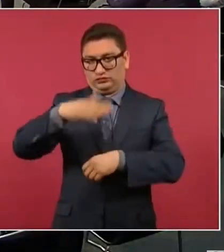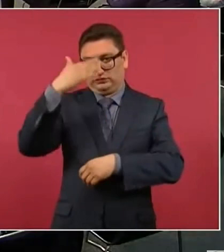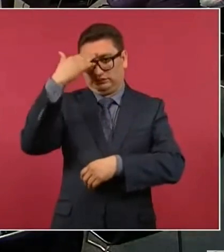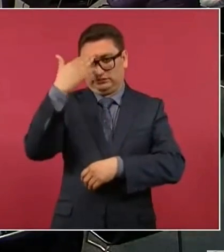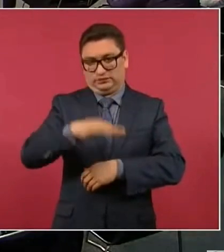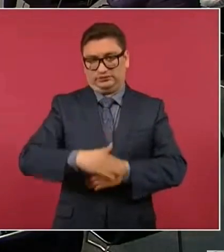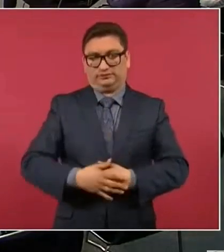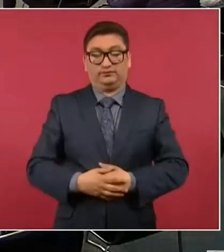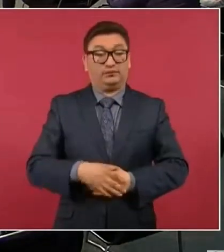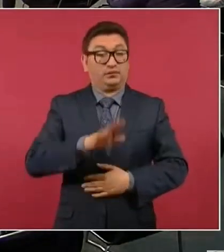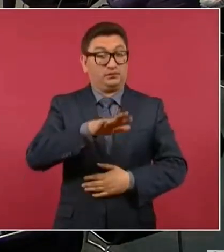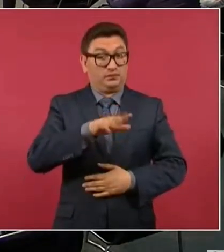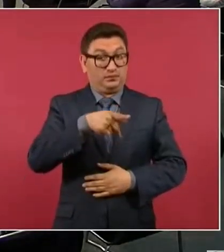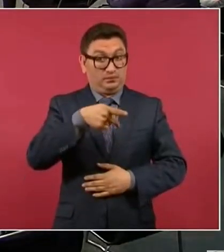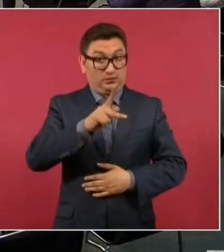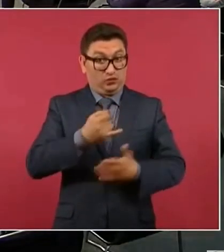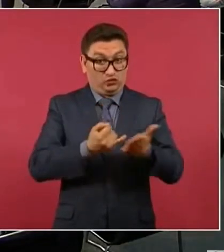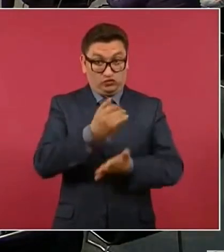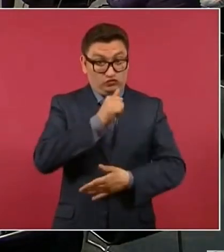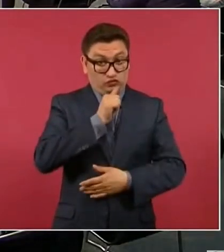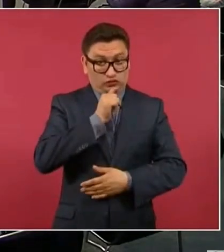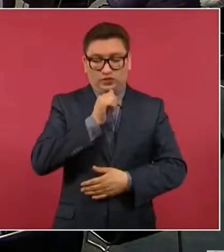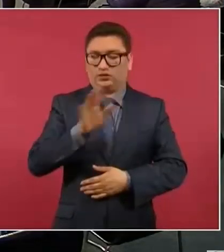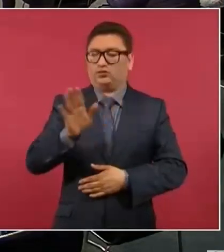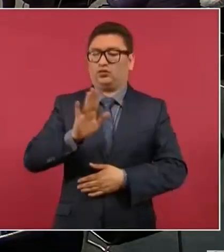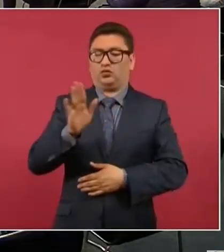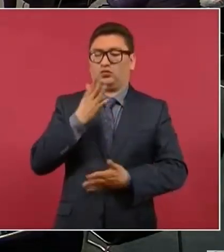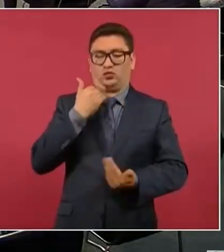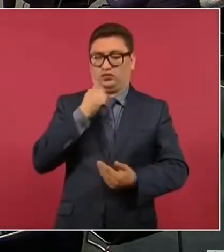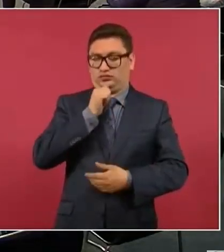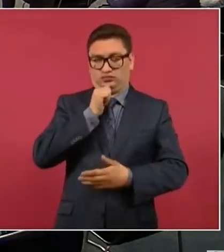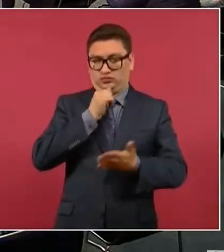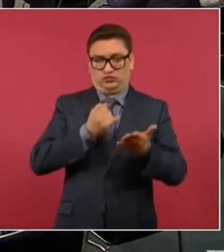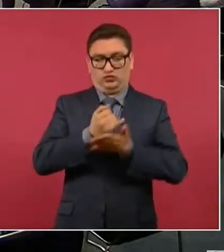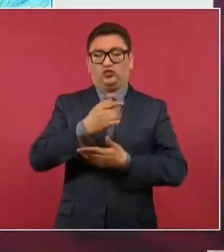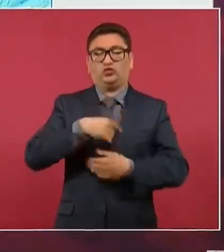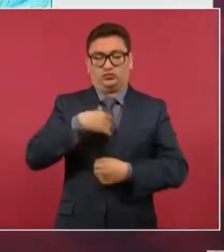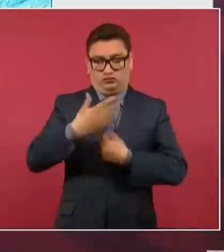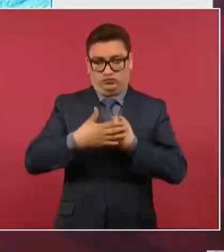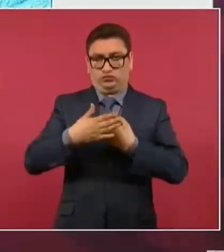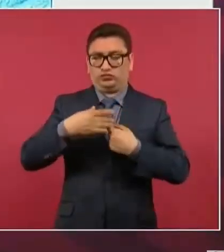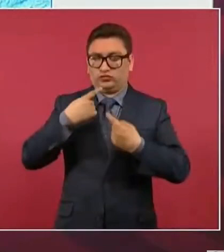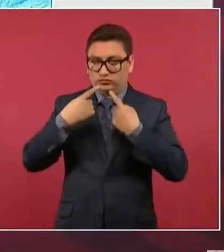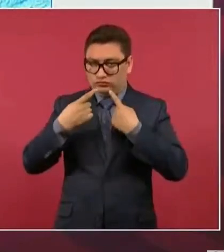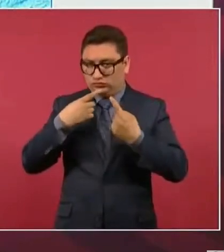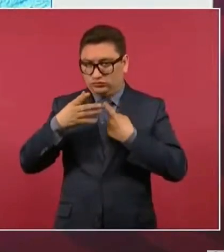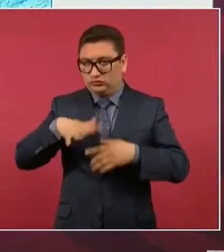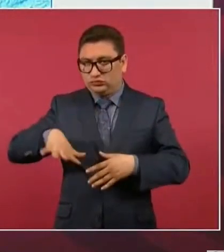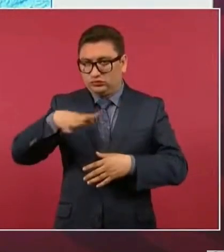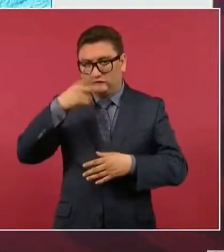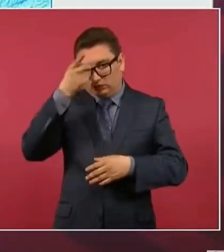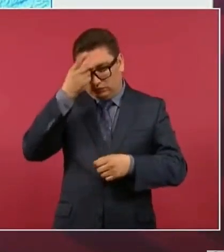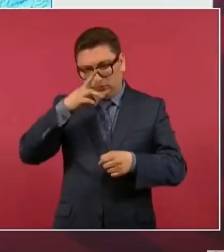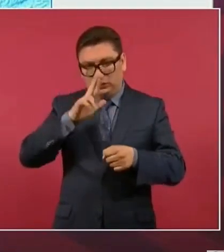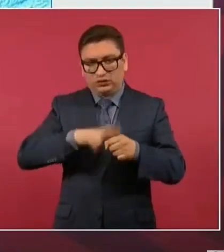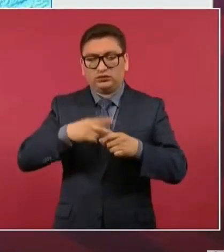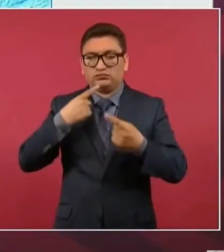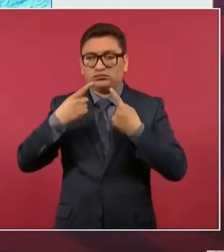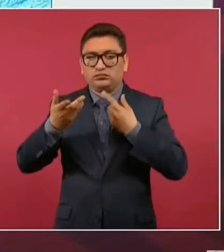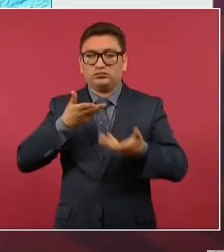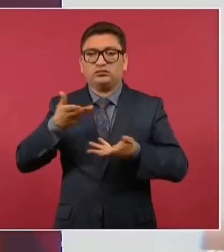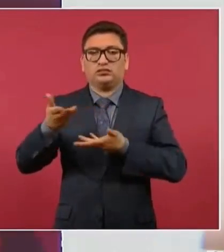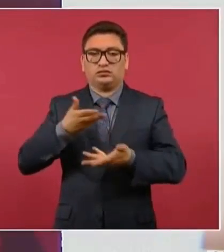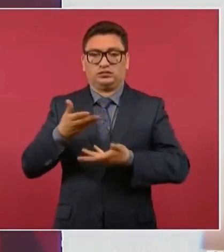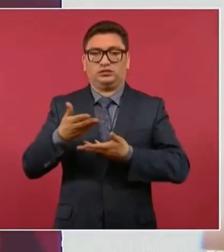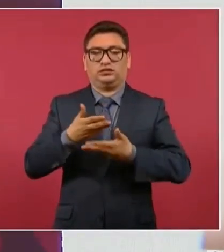Pero no hay decisión tomada. No, todavía, yo voy a hablar con los directivos, lo está haciendo